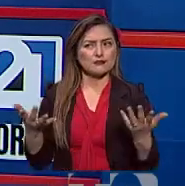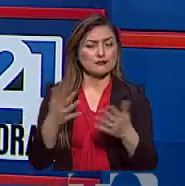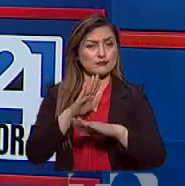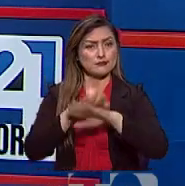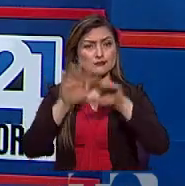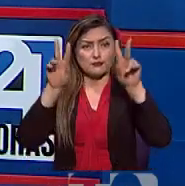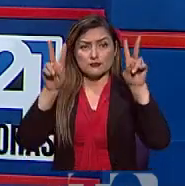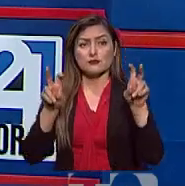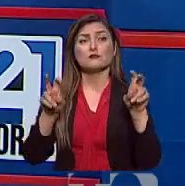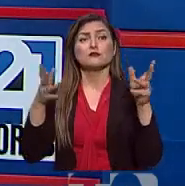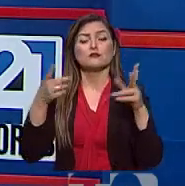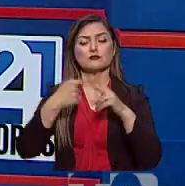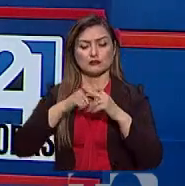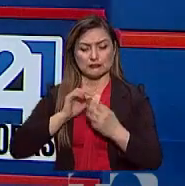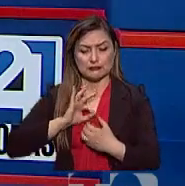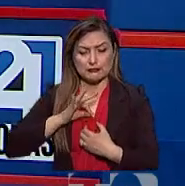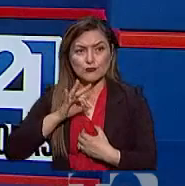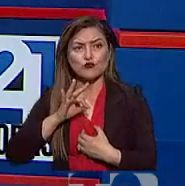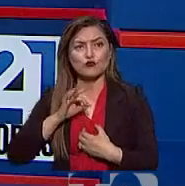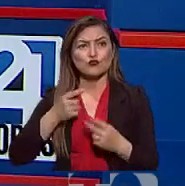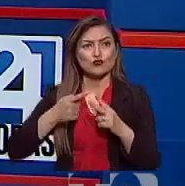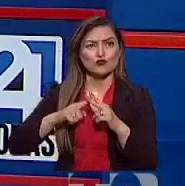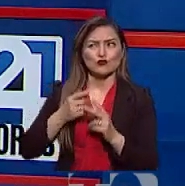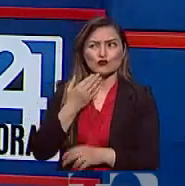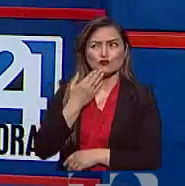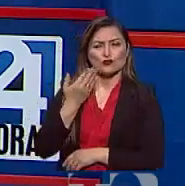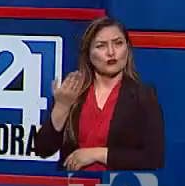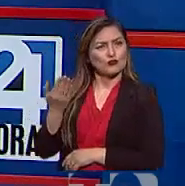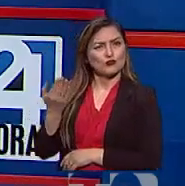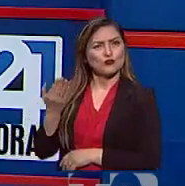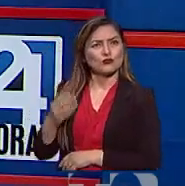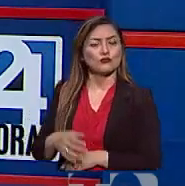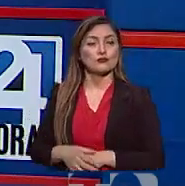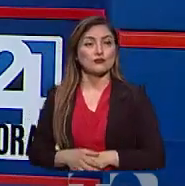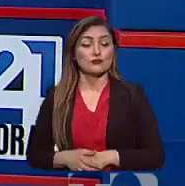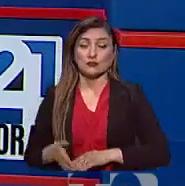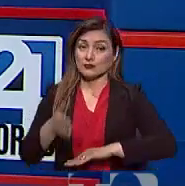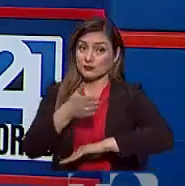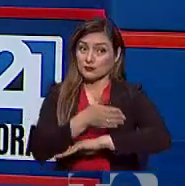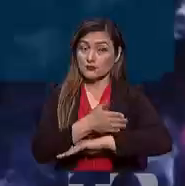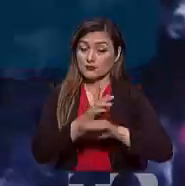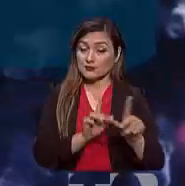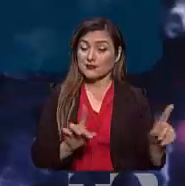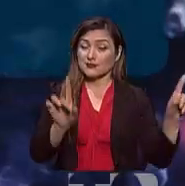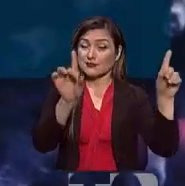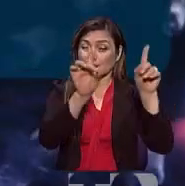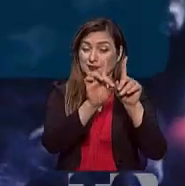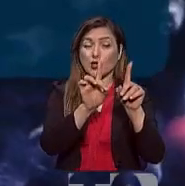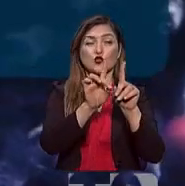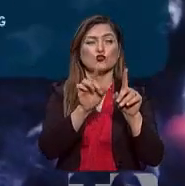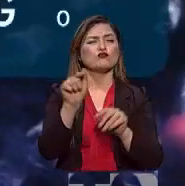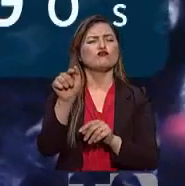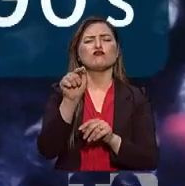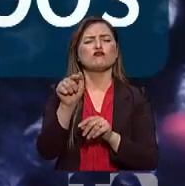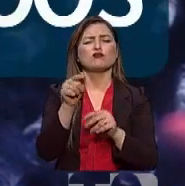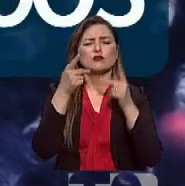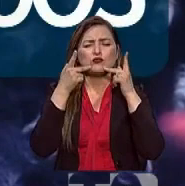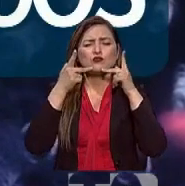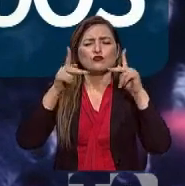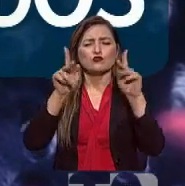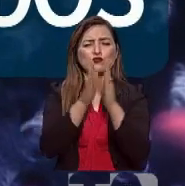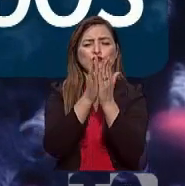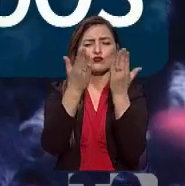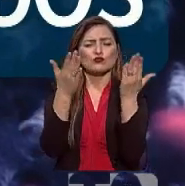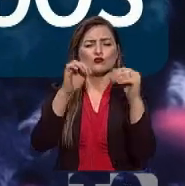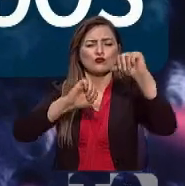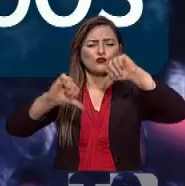que ver mucho con el origen del coronavirus. Lo hemos dicho anteriormente, pero los datos recientemente publicados en la revista Nature hablan sobre el origen del SARS